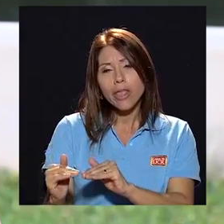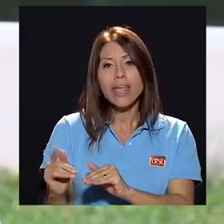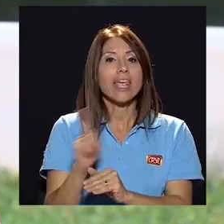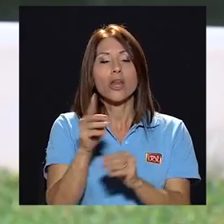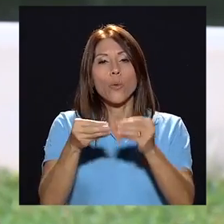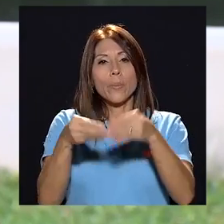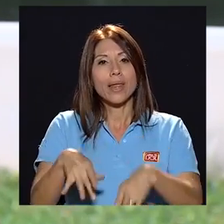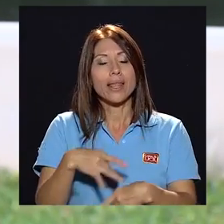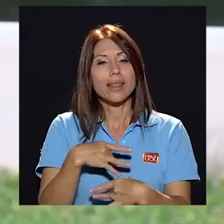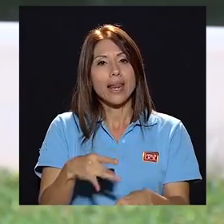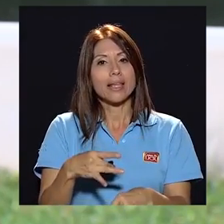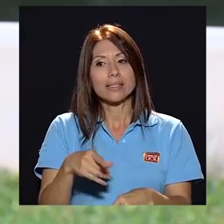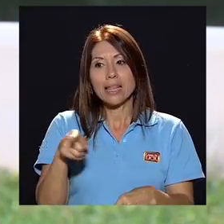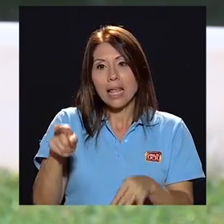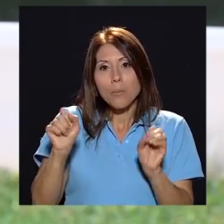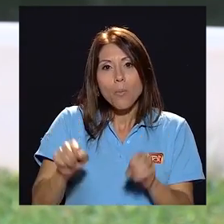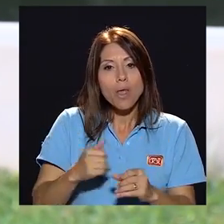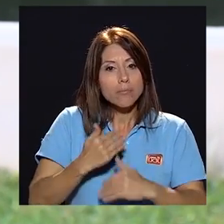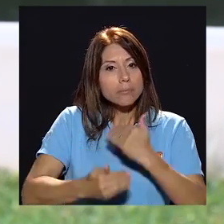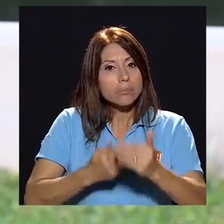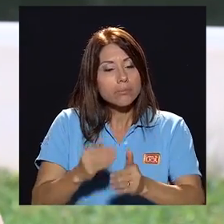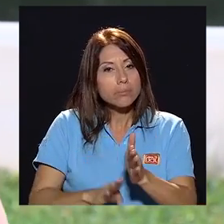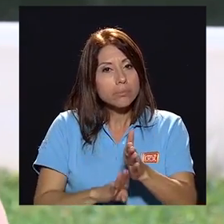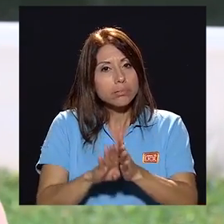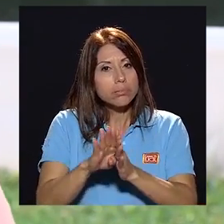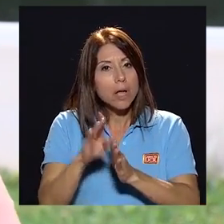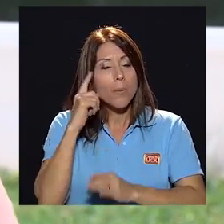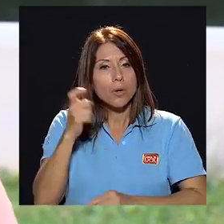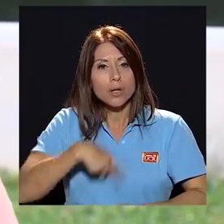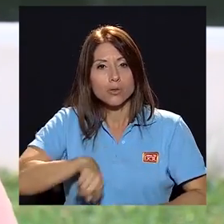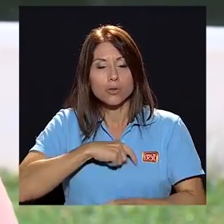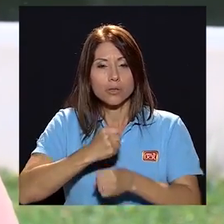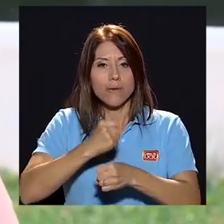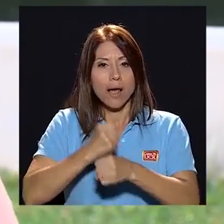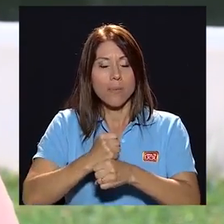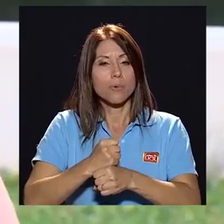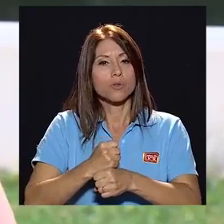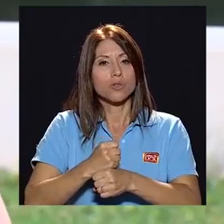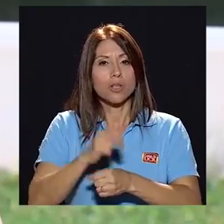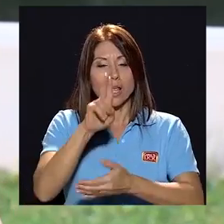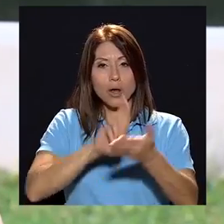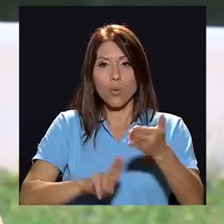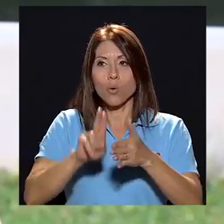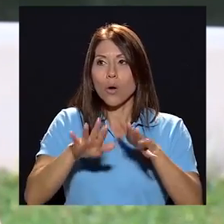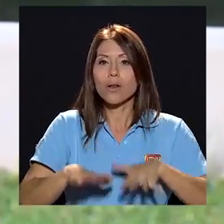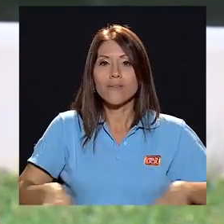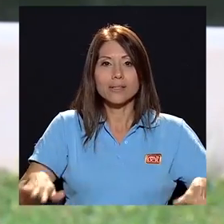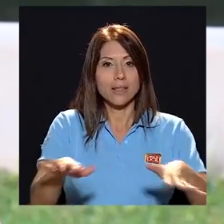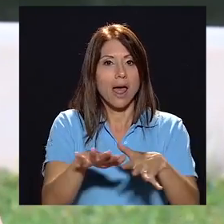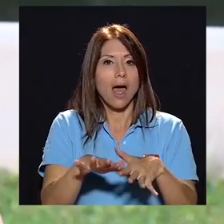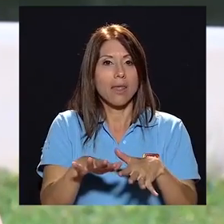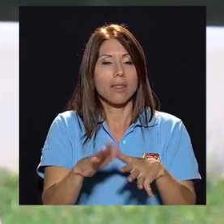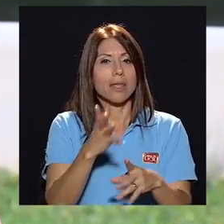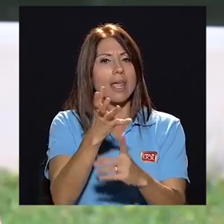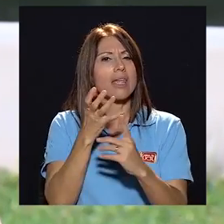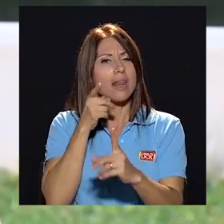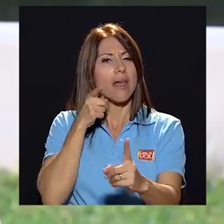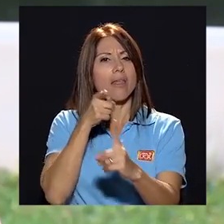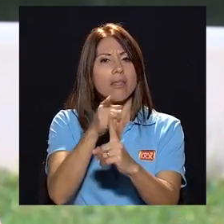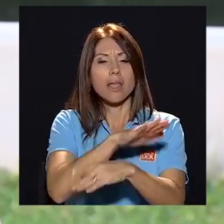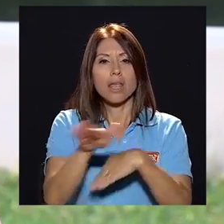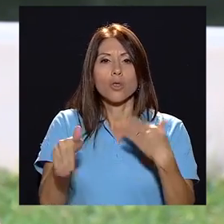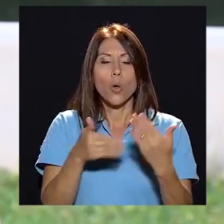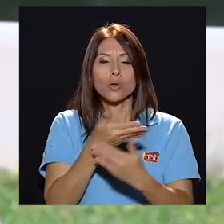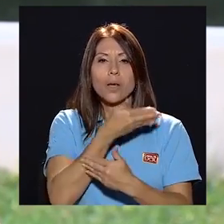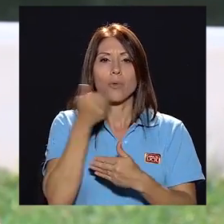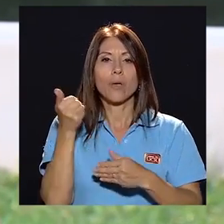interés de forjarse en una mejor profesión ya que trabajamos precisamente en una universidad que lo que busca